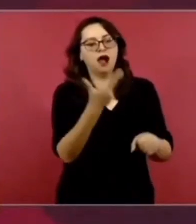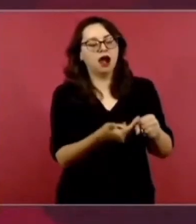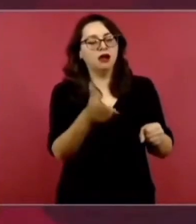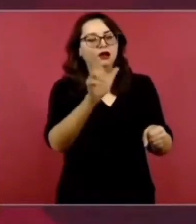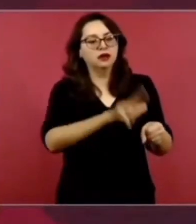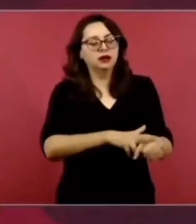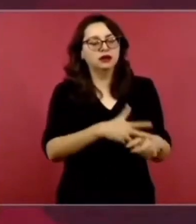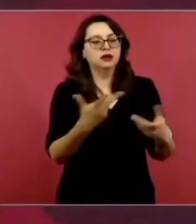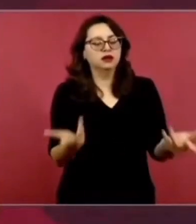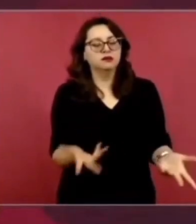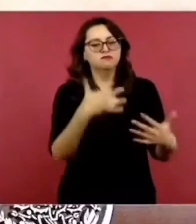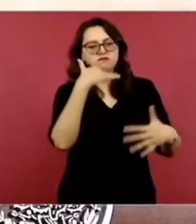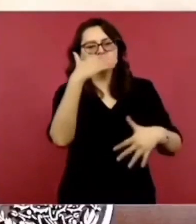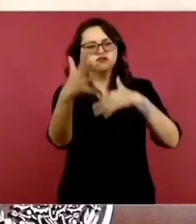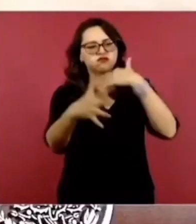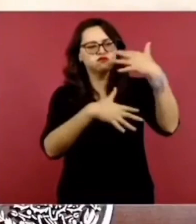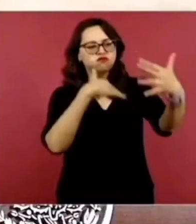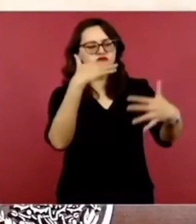medicamentos.